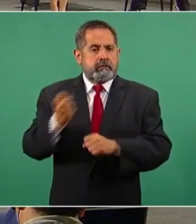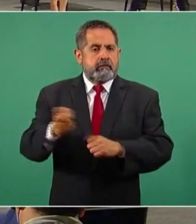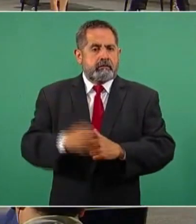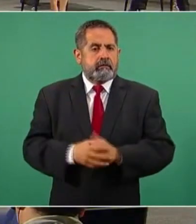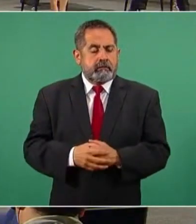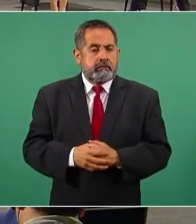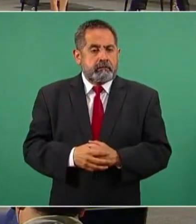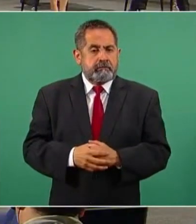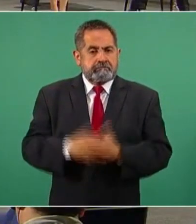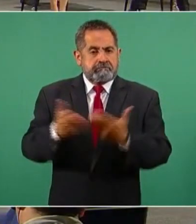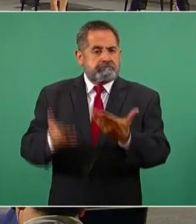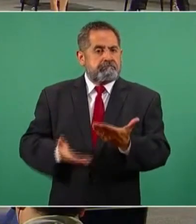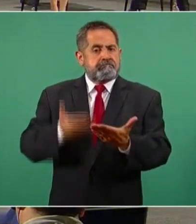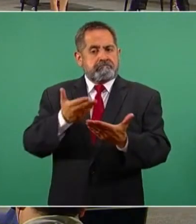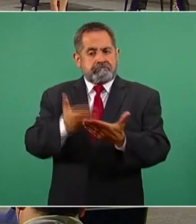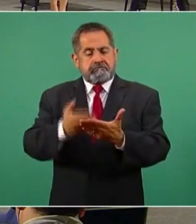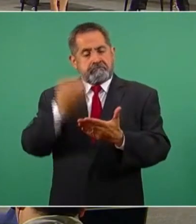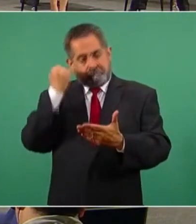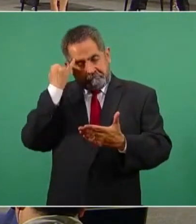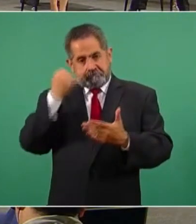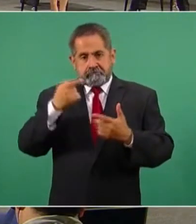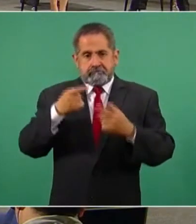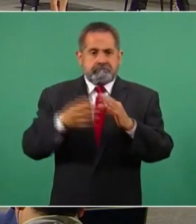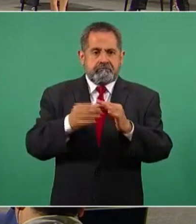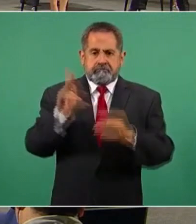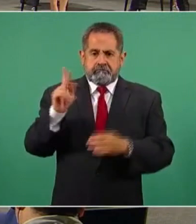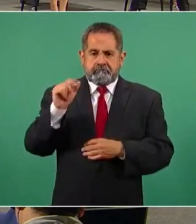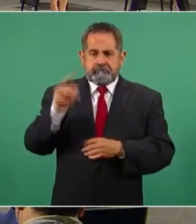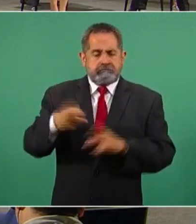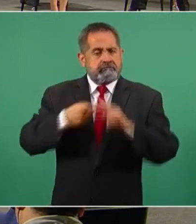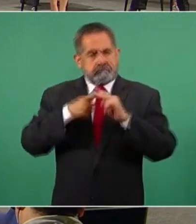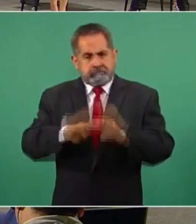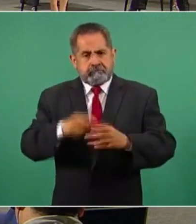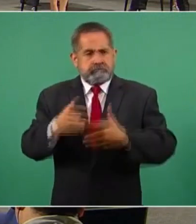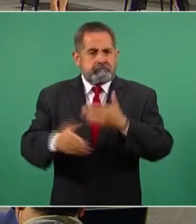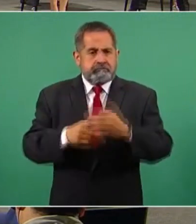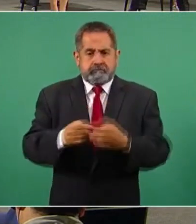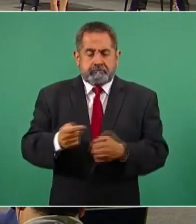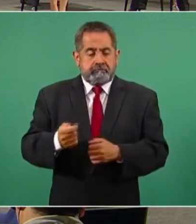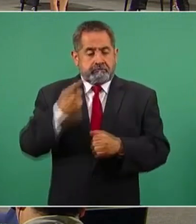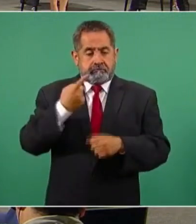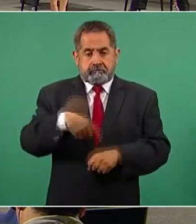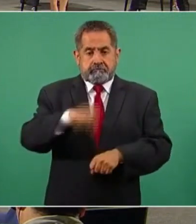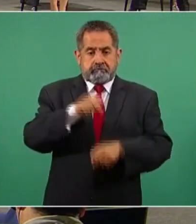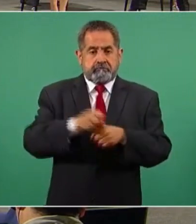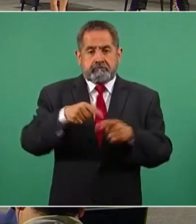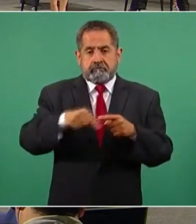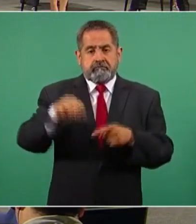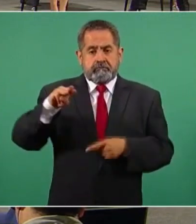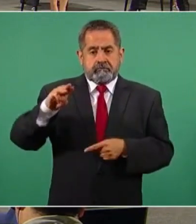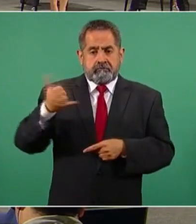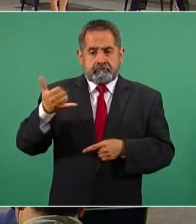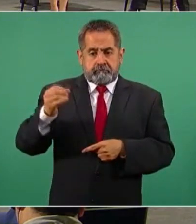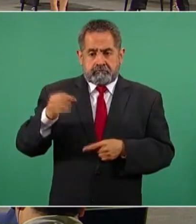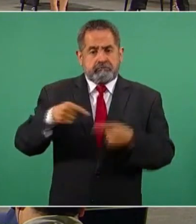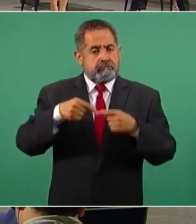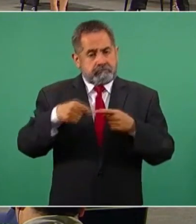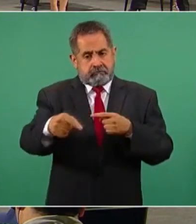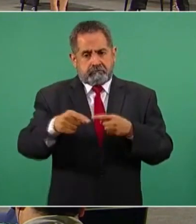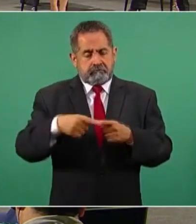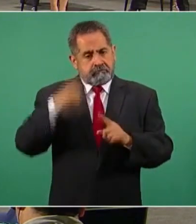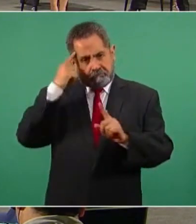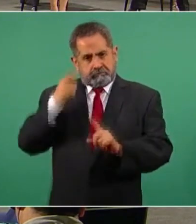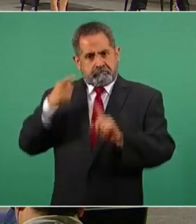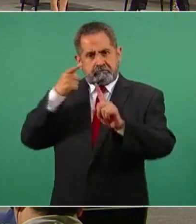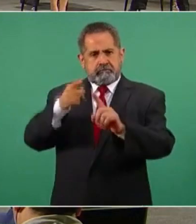propuesta y el plan es iniciar en la primera semana de mayo y la meta de vacunación que